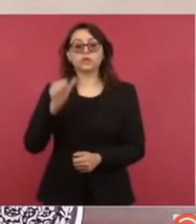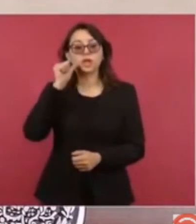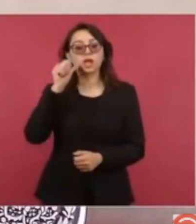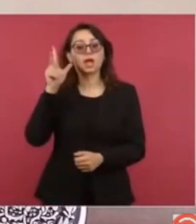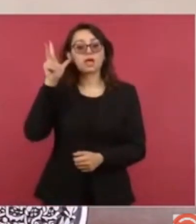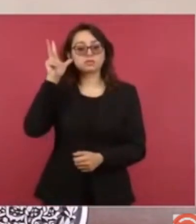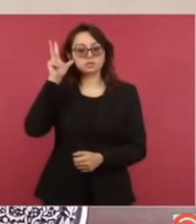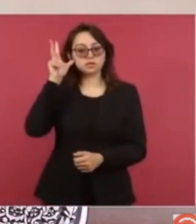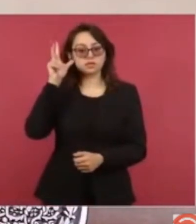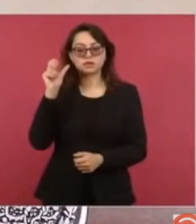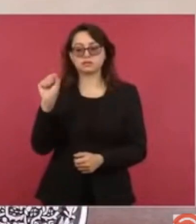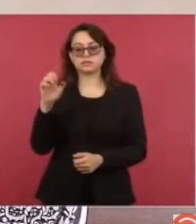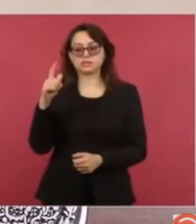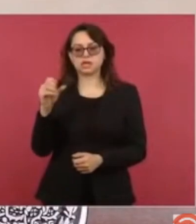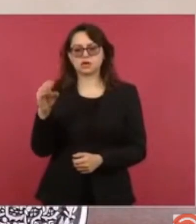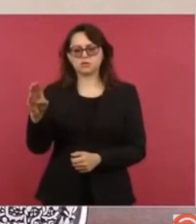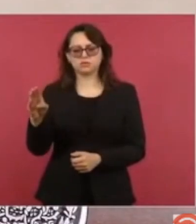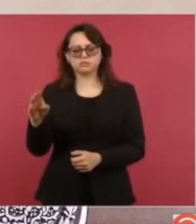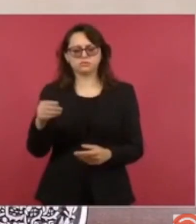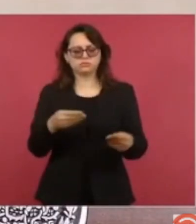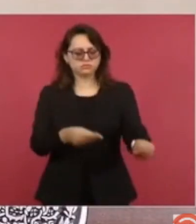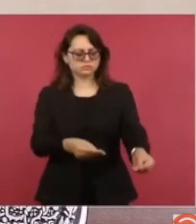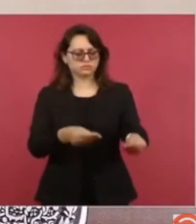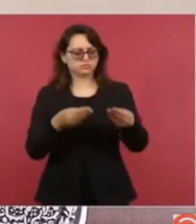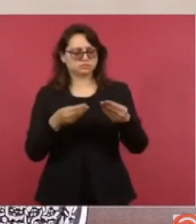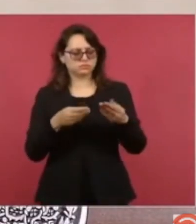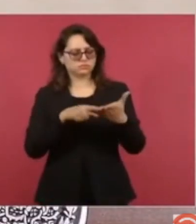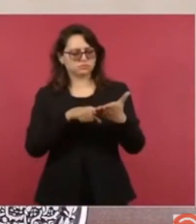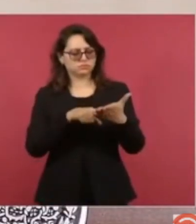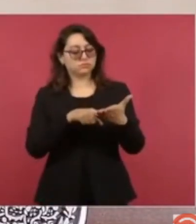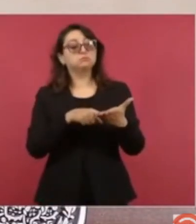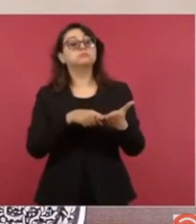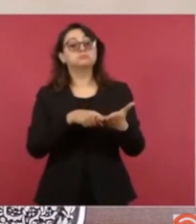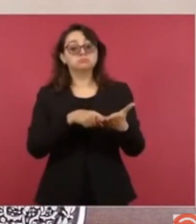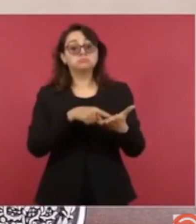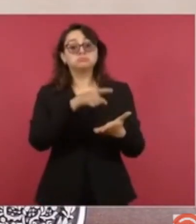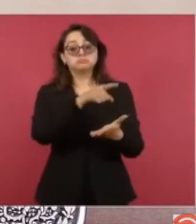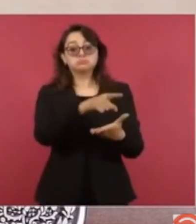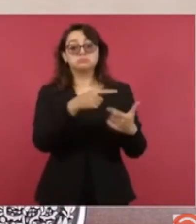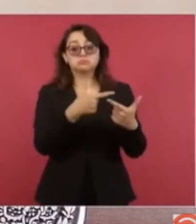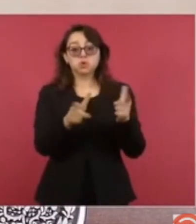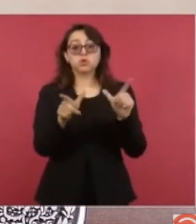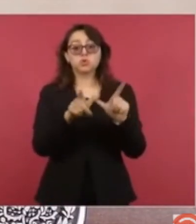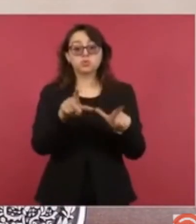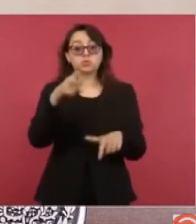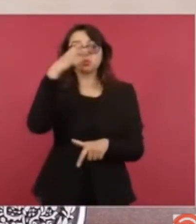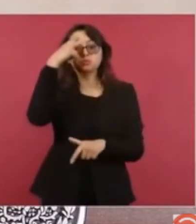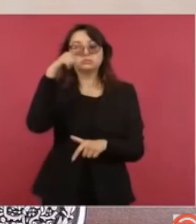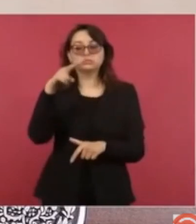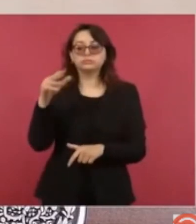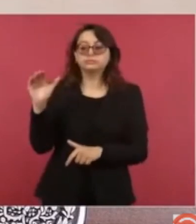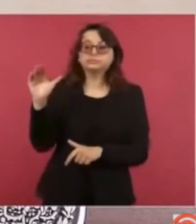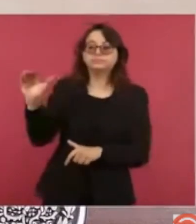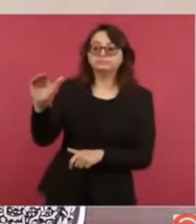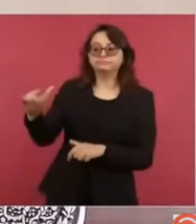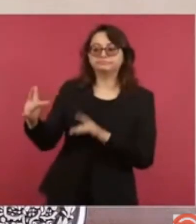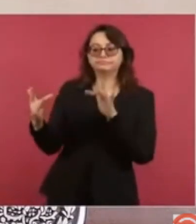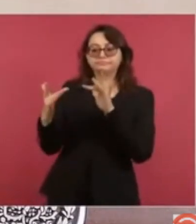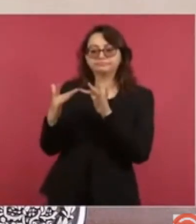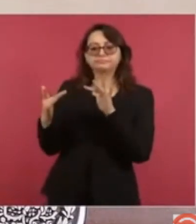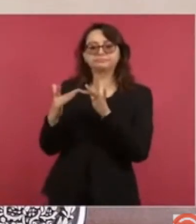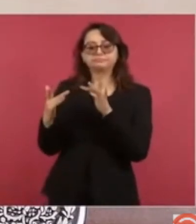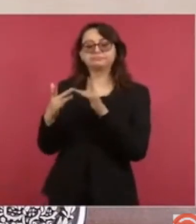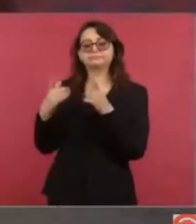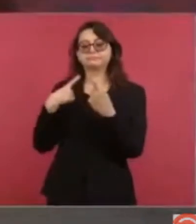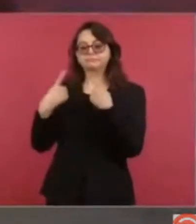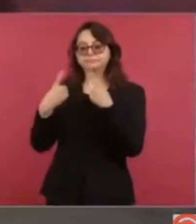de Grupo México con la intención de establecer un diálogo para